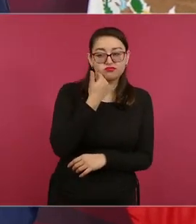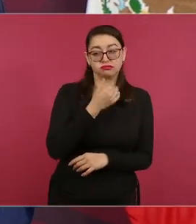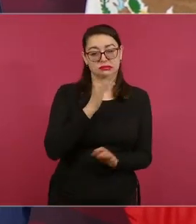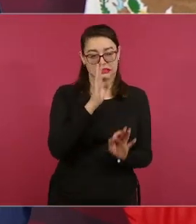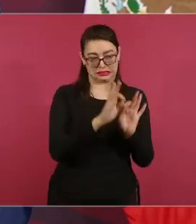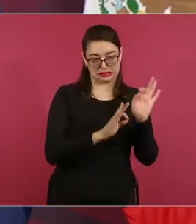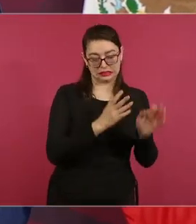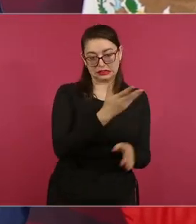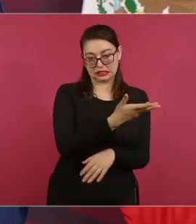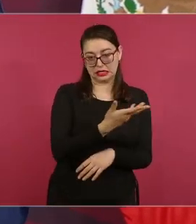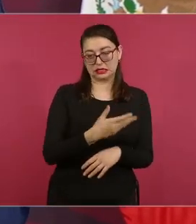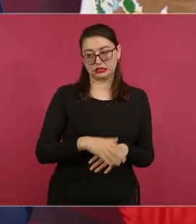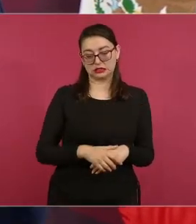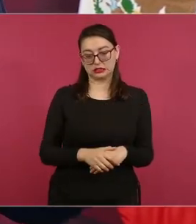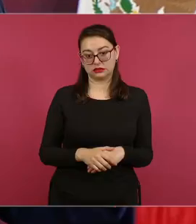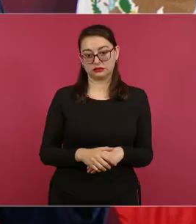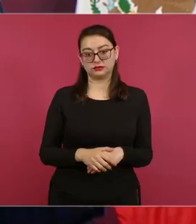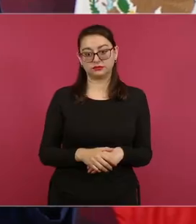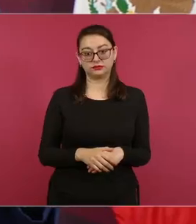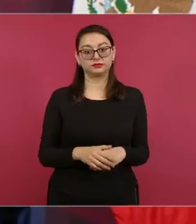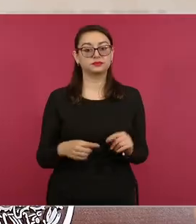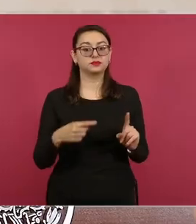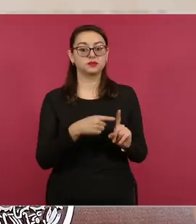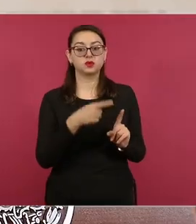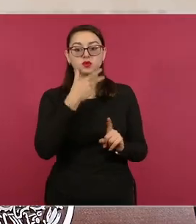General, el pueblo le aclama,